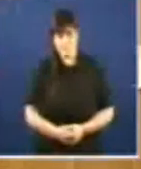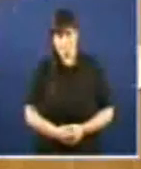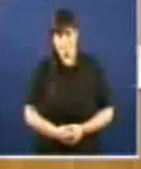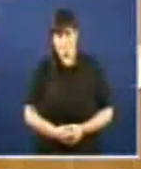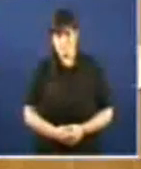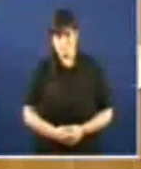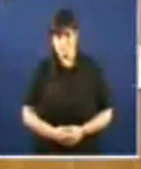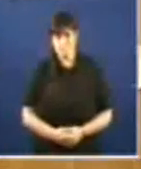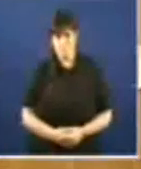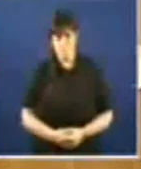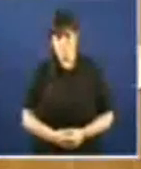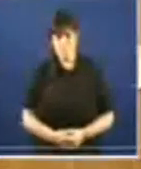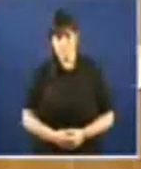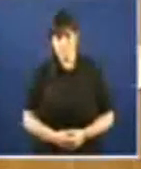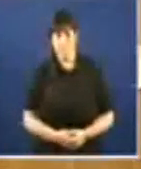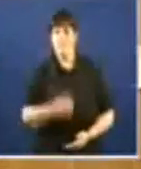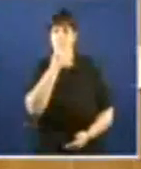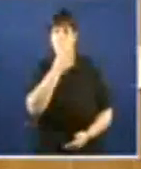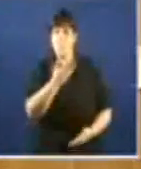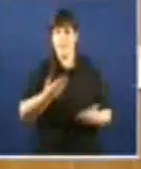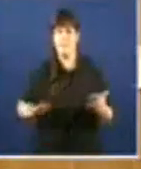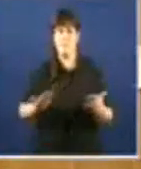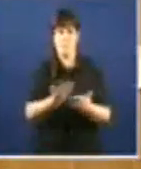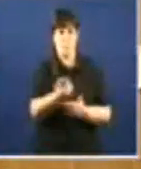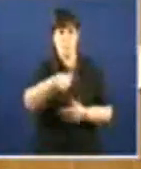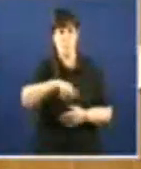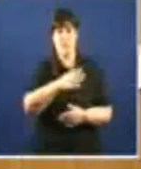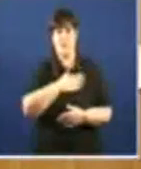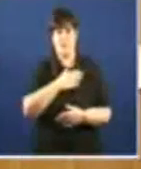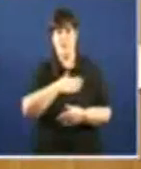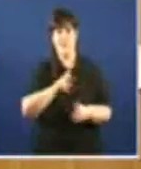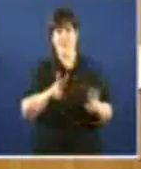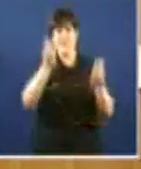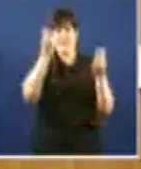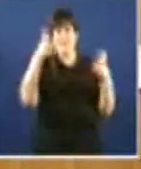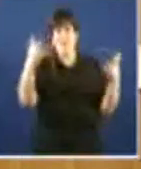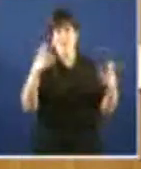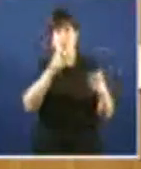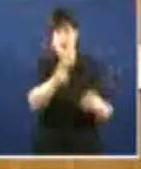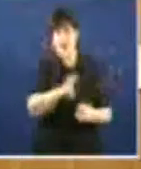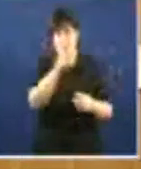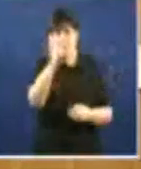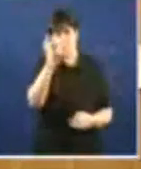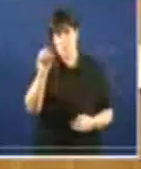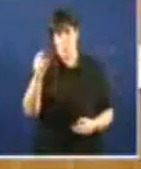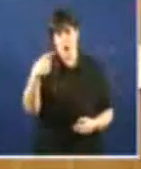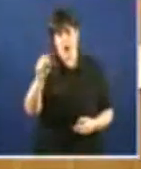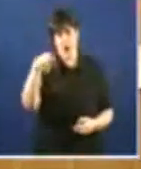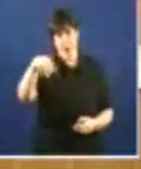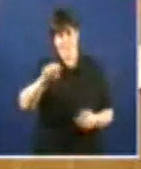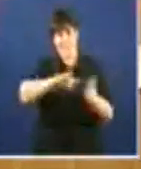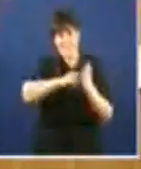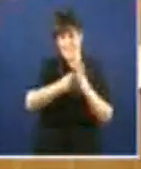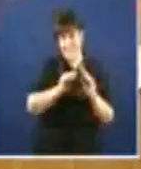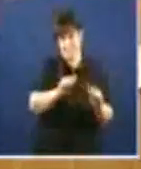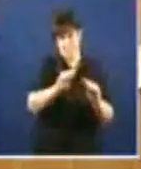ten que ver con ca súba do canon de Sogama e co sistema de Sogama. En Galicia temos un sistema